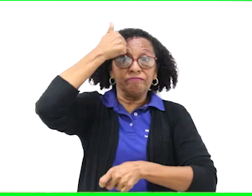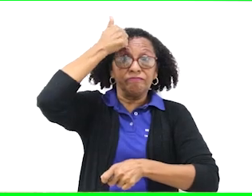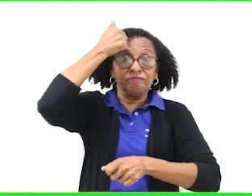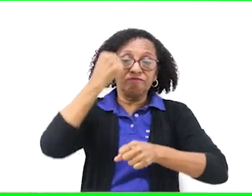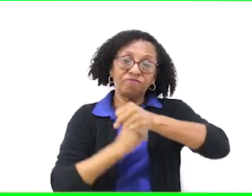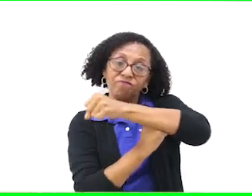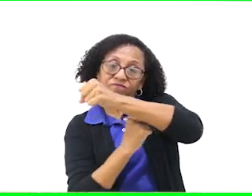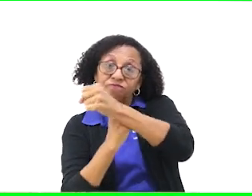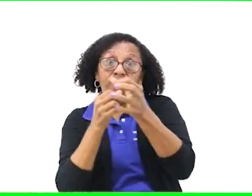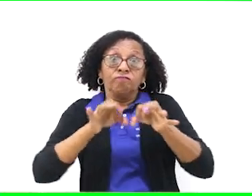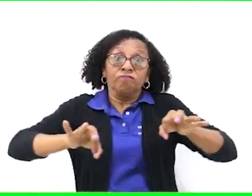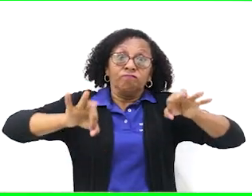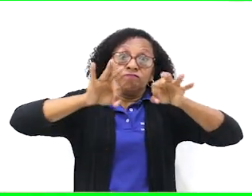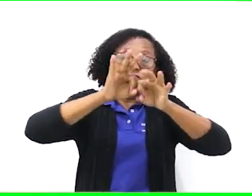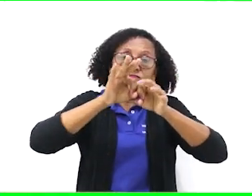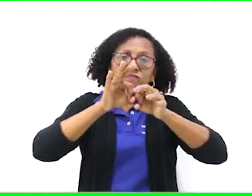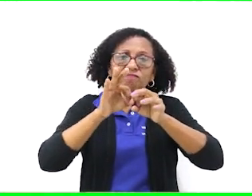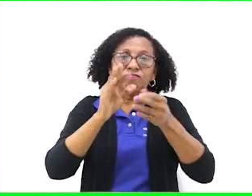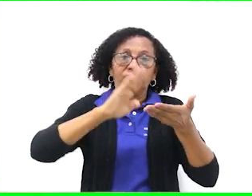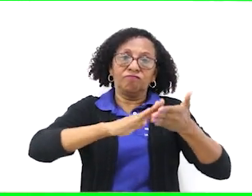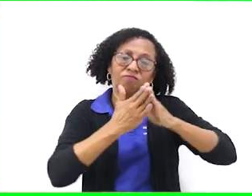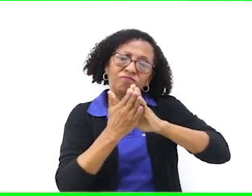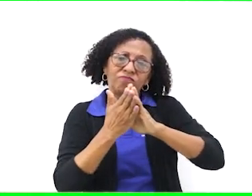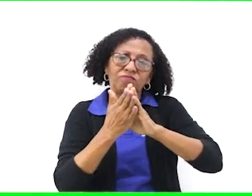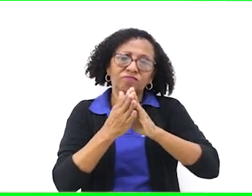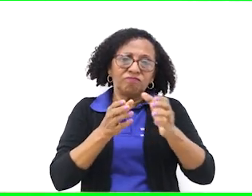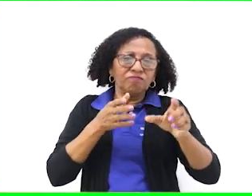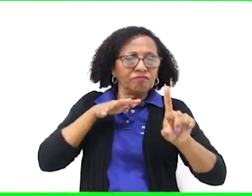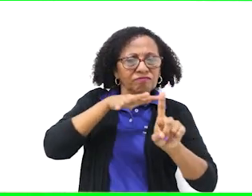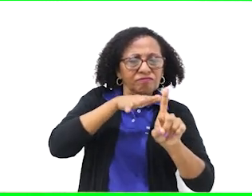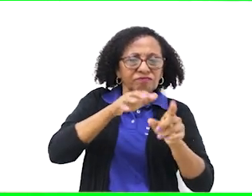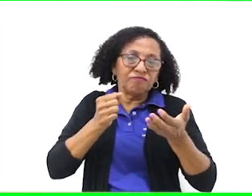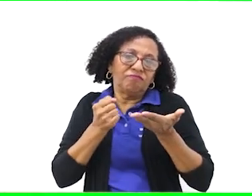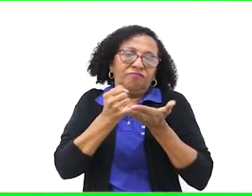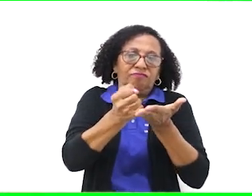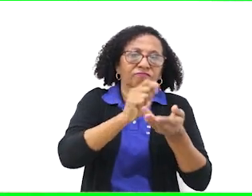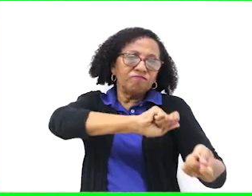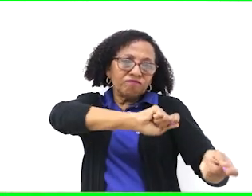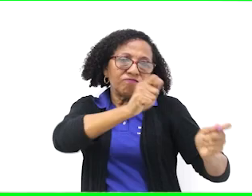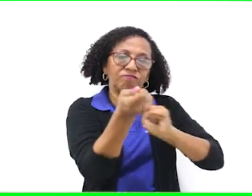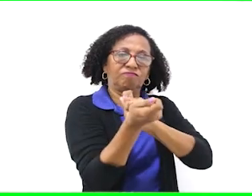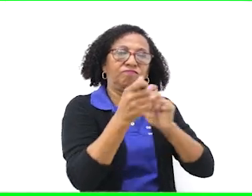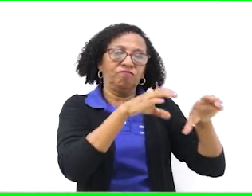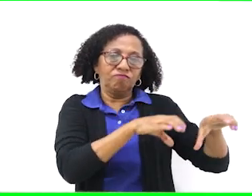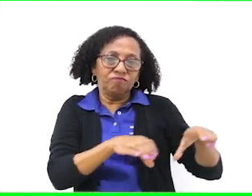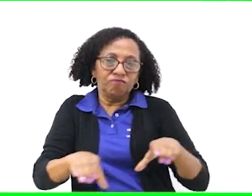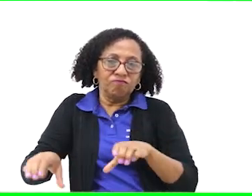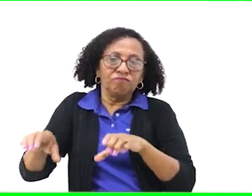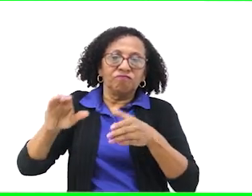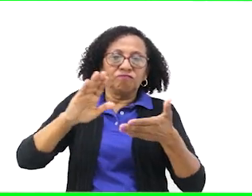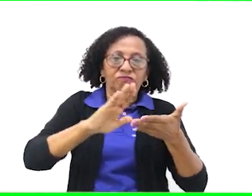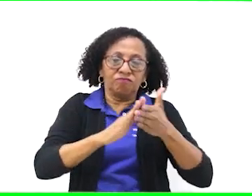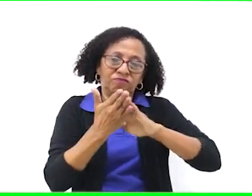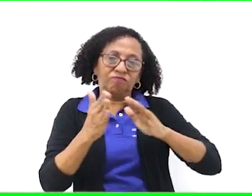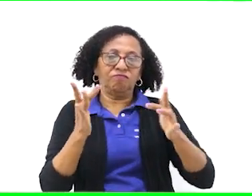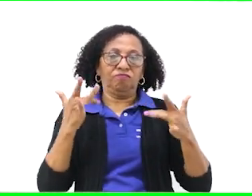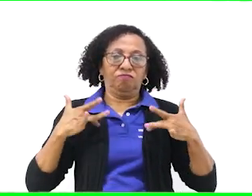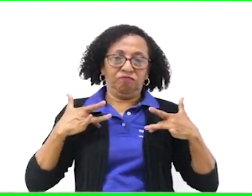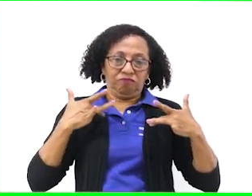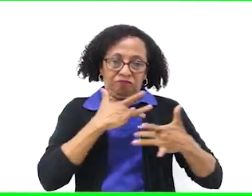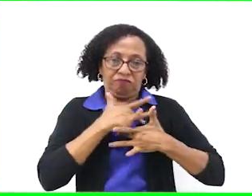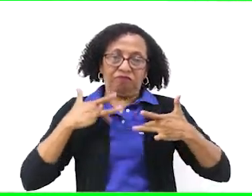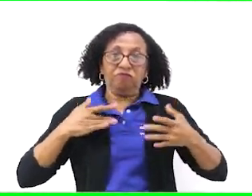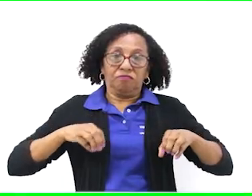herramientas pedagógicas fundamentales para empoderar comunidades vulnerables, transformando sus realidades y mejorando sus